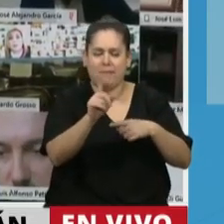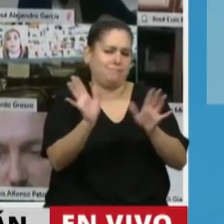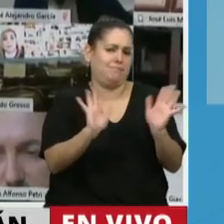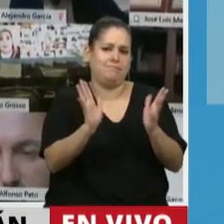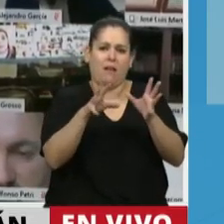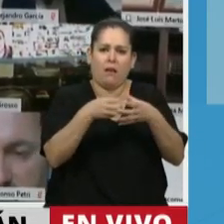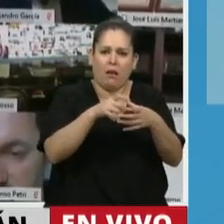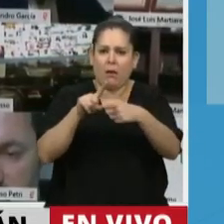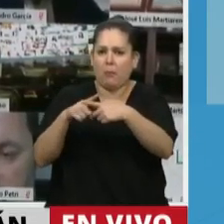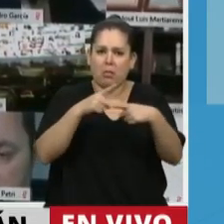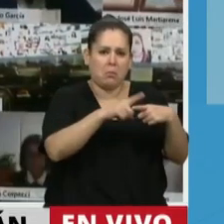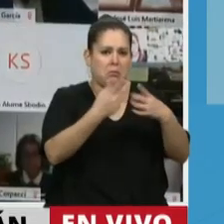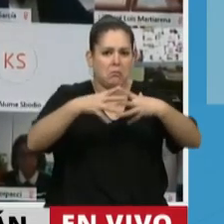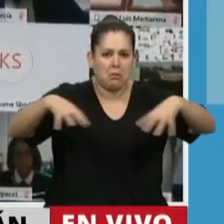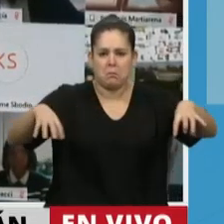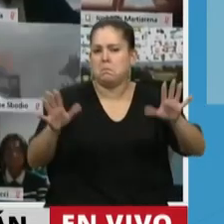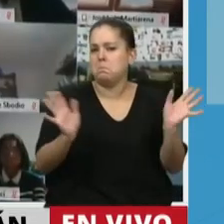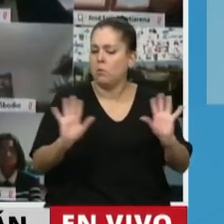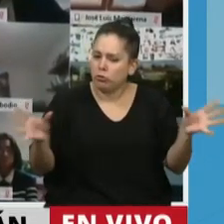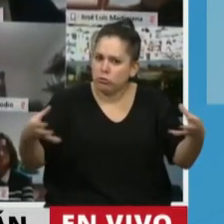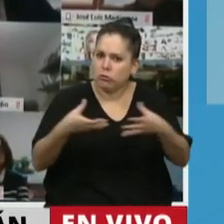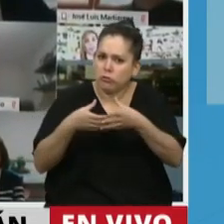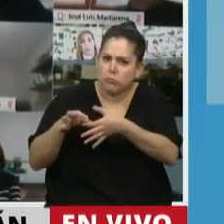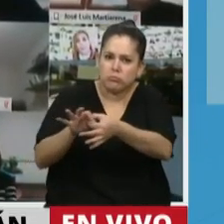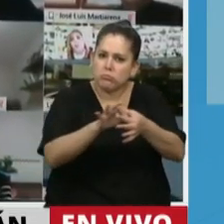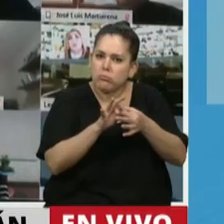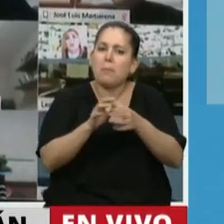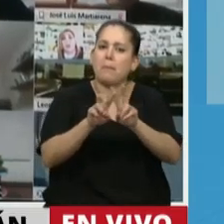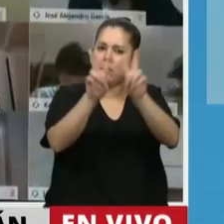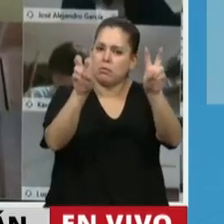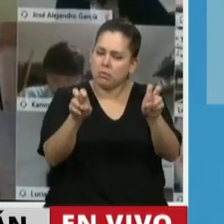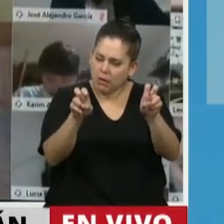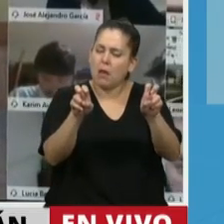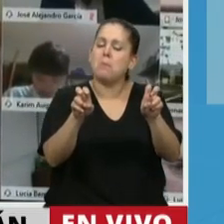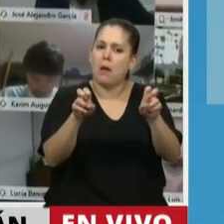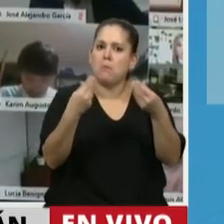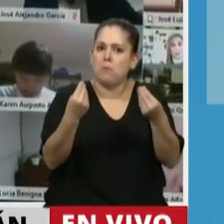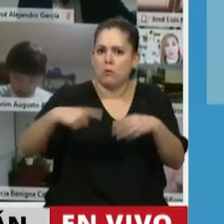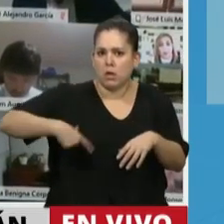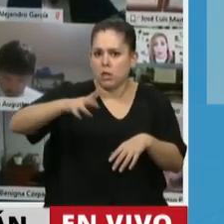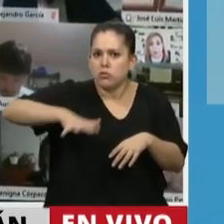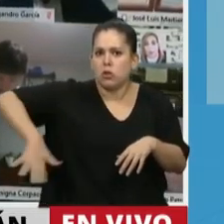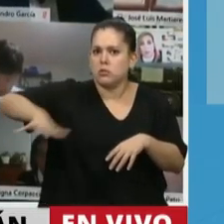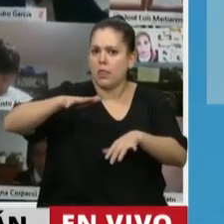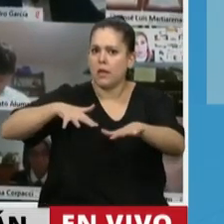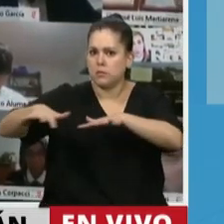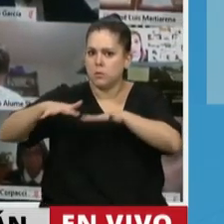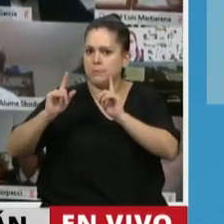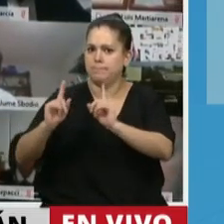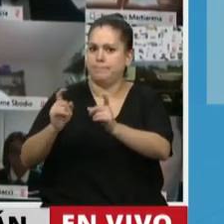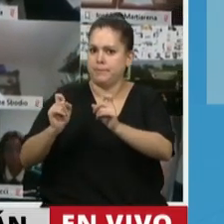esto es fundamental y estamos a la altura de las circunstancias de lo que hoy la sociedad está pasando en este momento